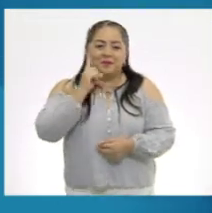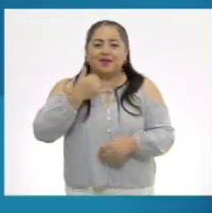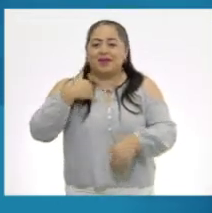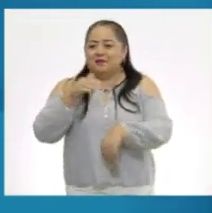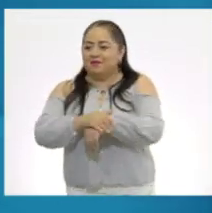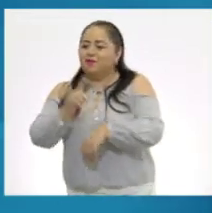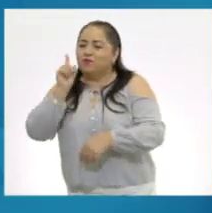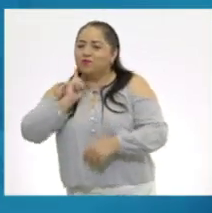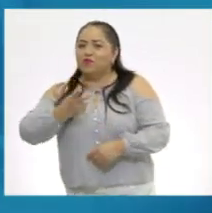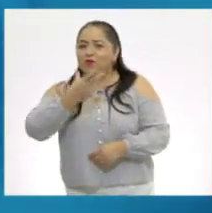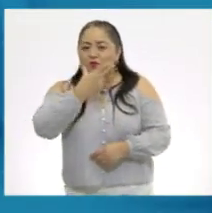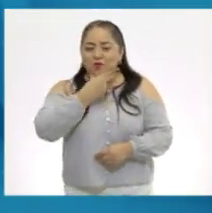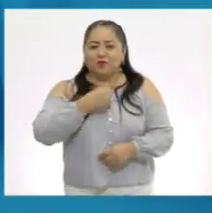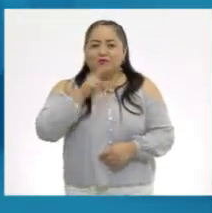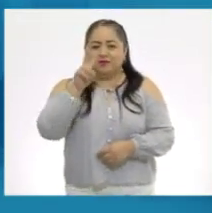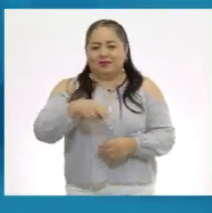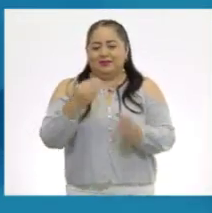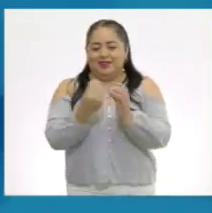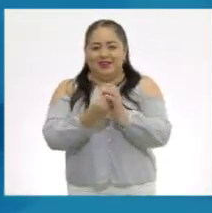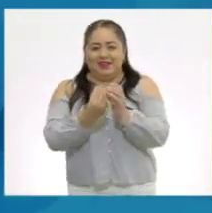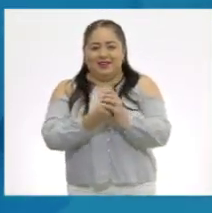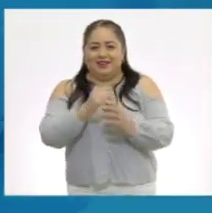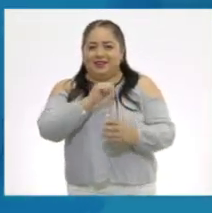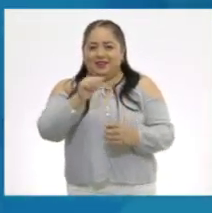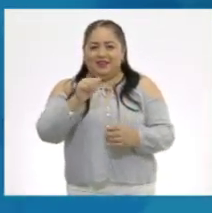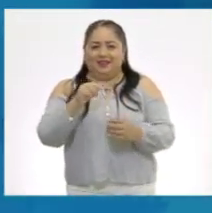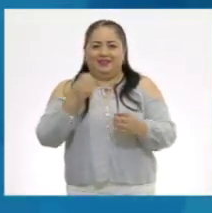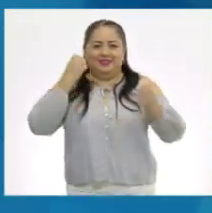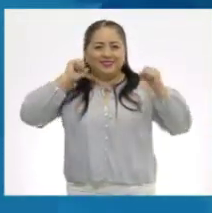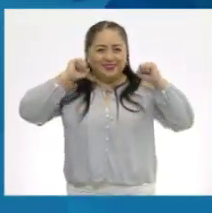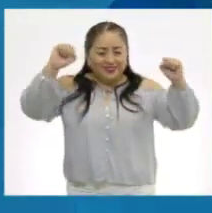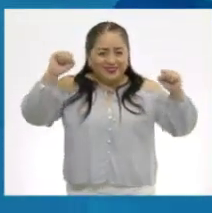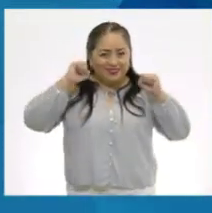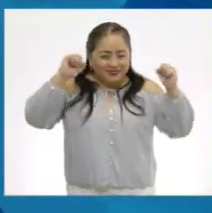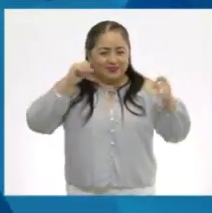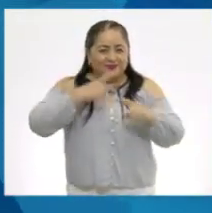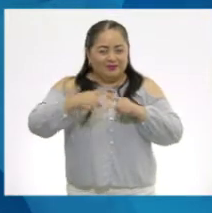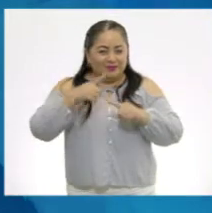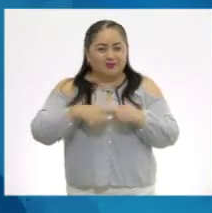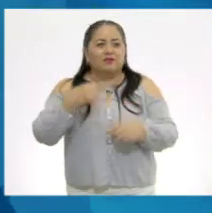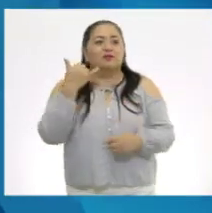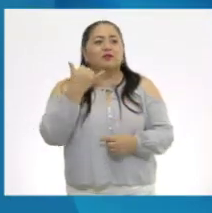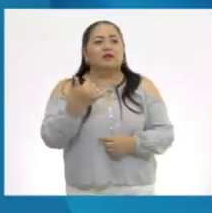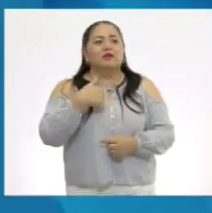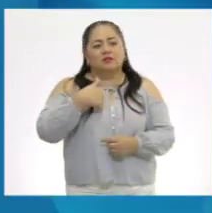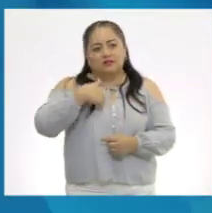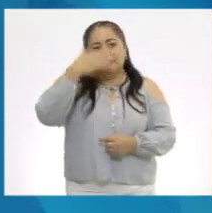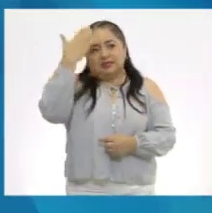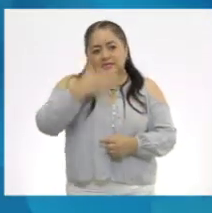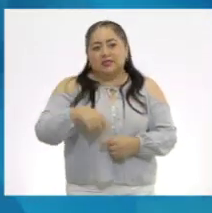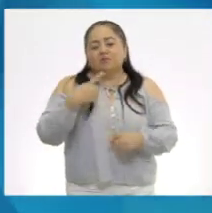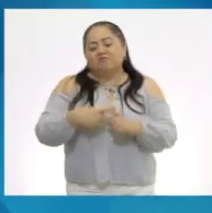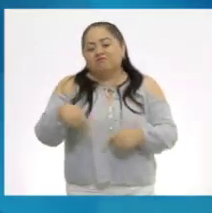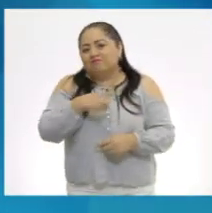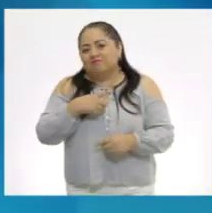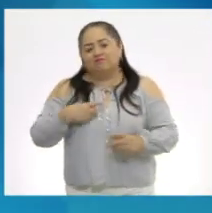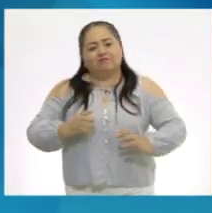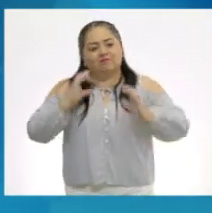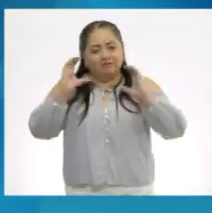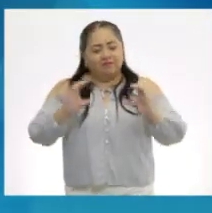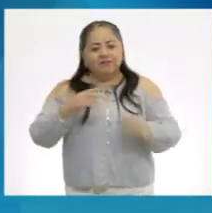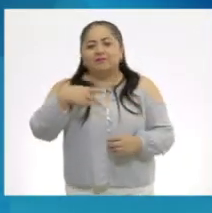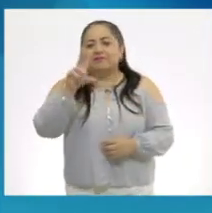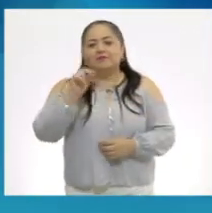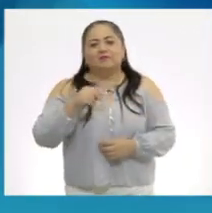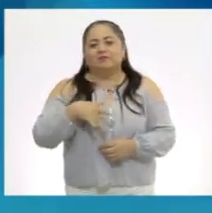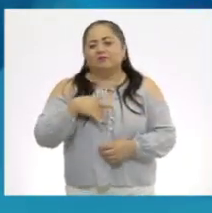amigos y amigas, extraño las clases de educación física y de inglés. Y aunque sé que esto es por cuidarnos, no me